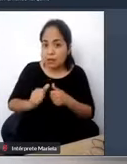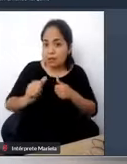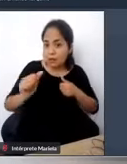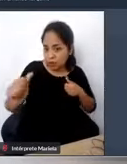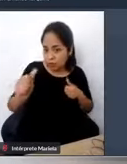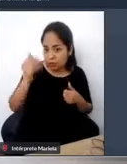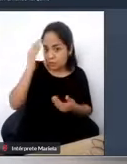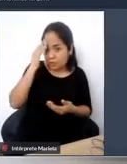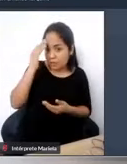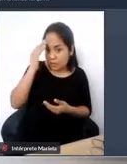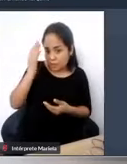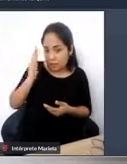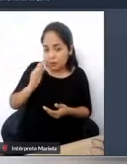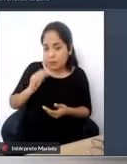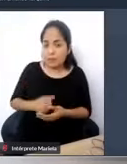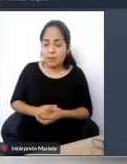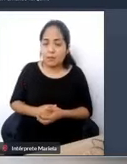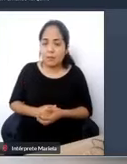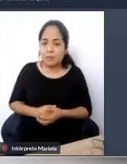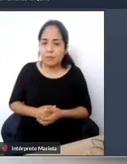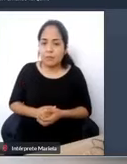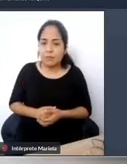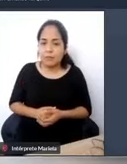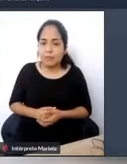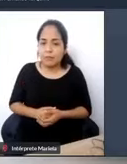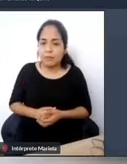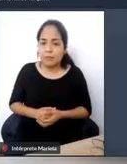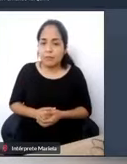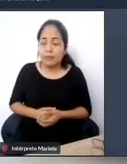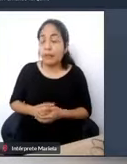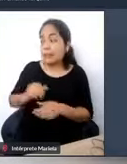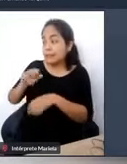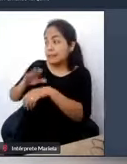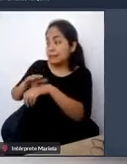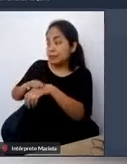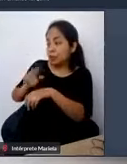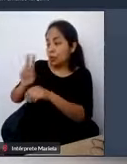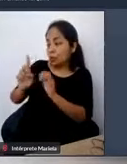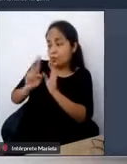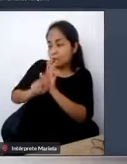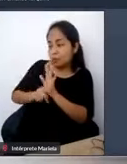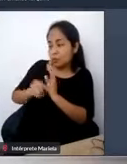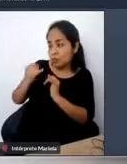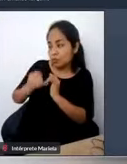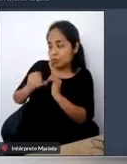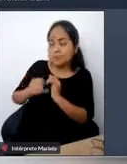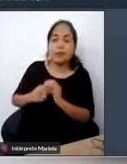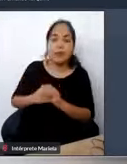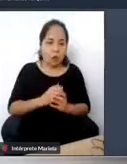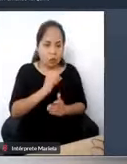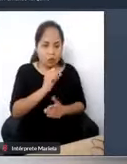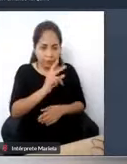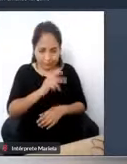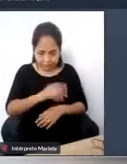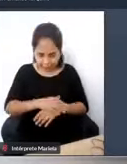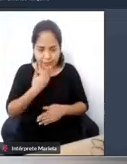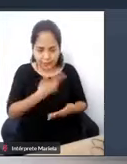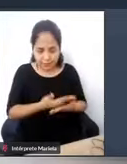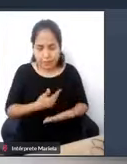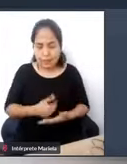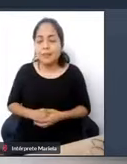anteriormente, ¿no? Entonces... Señor Fernando, le quedan dos minutos, por favor. Sí, correcto. Gracias. Entonces,